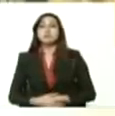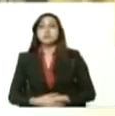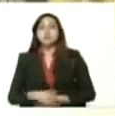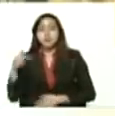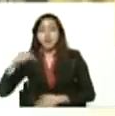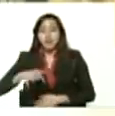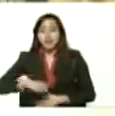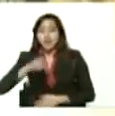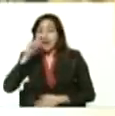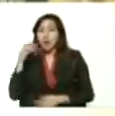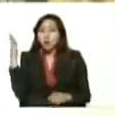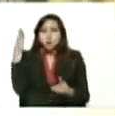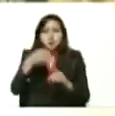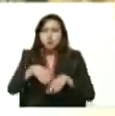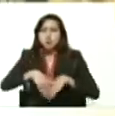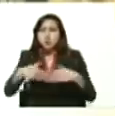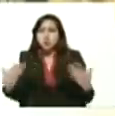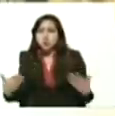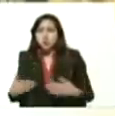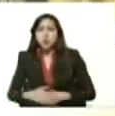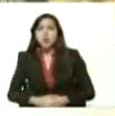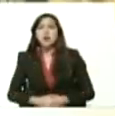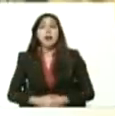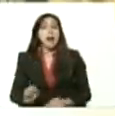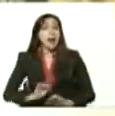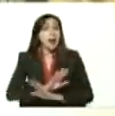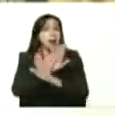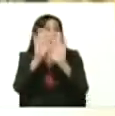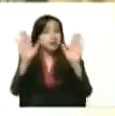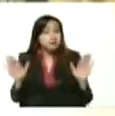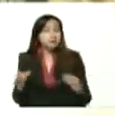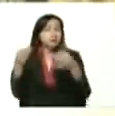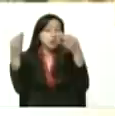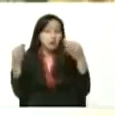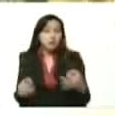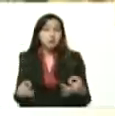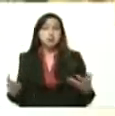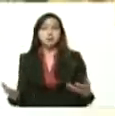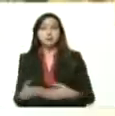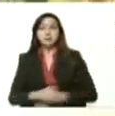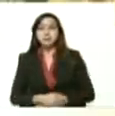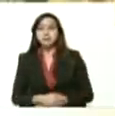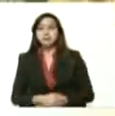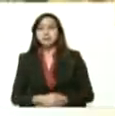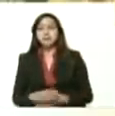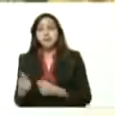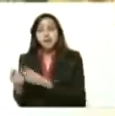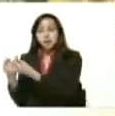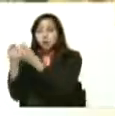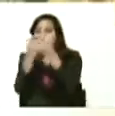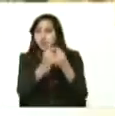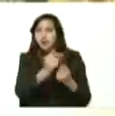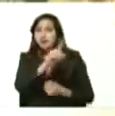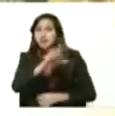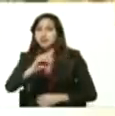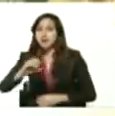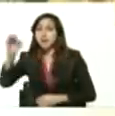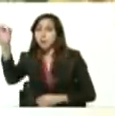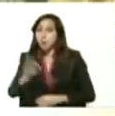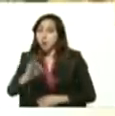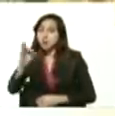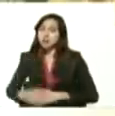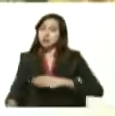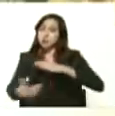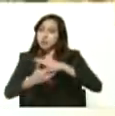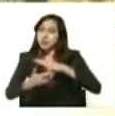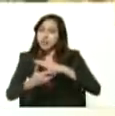año está muy bien y claramente establecida. Economía 100% digital